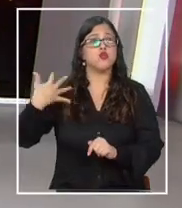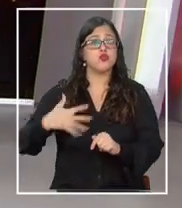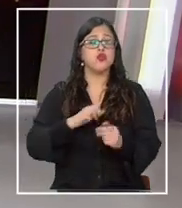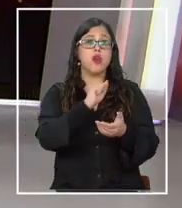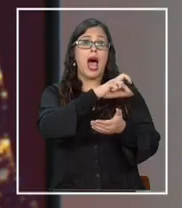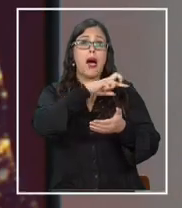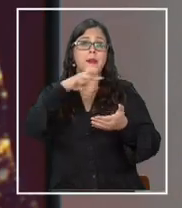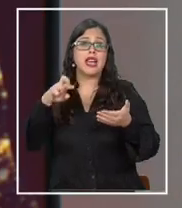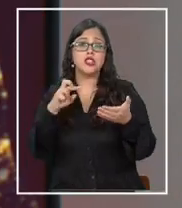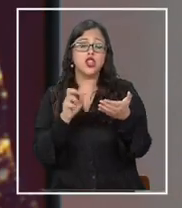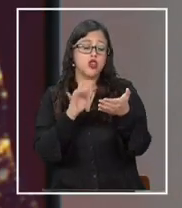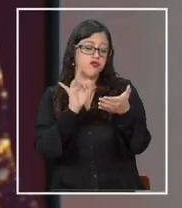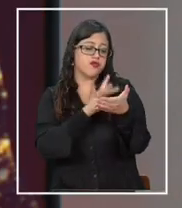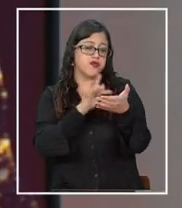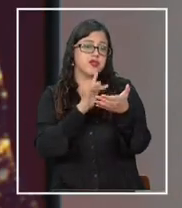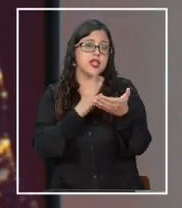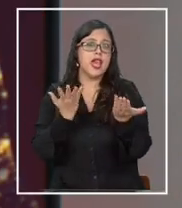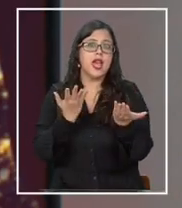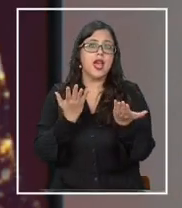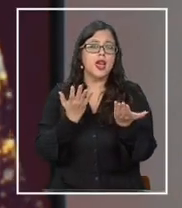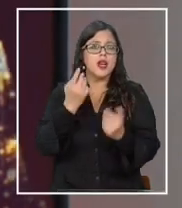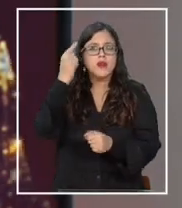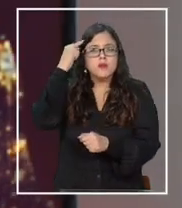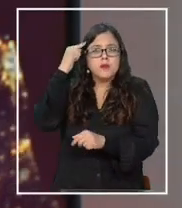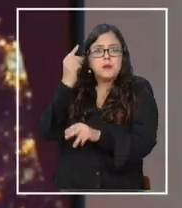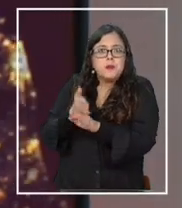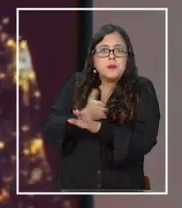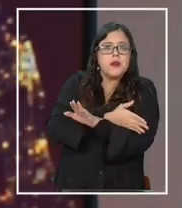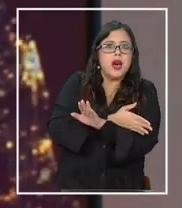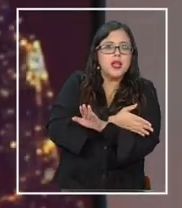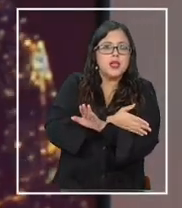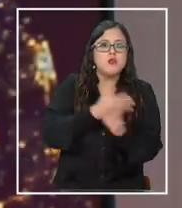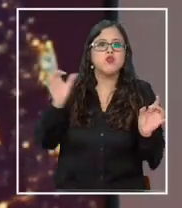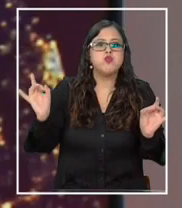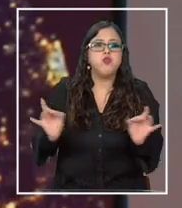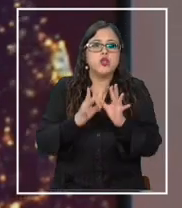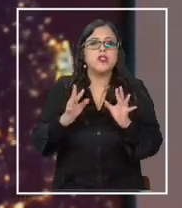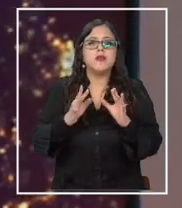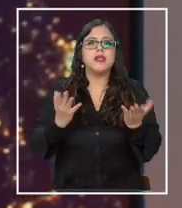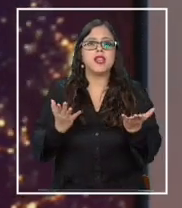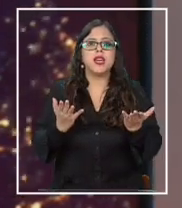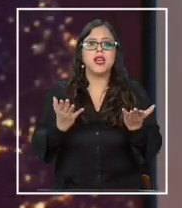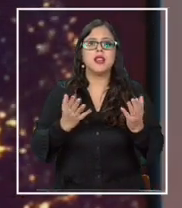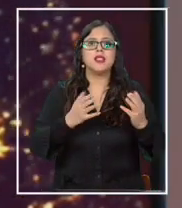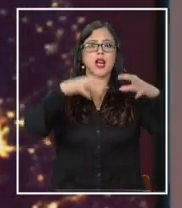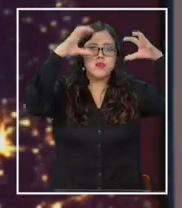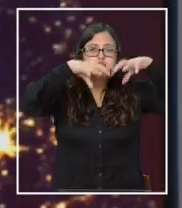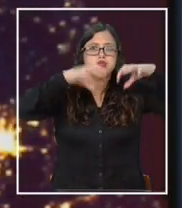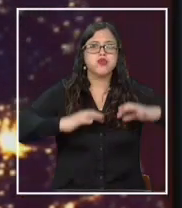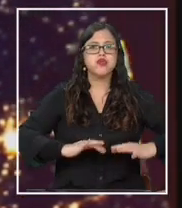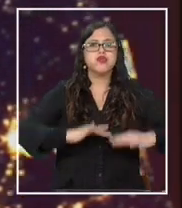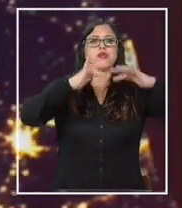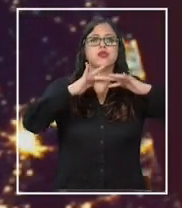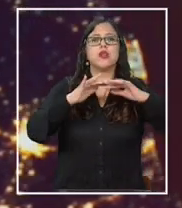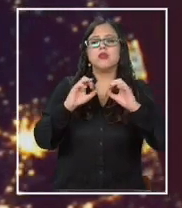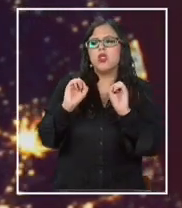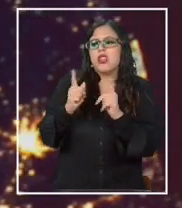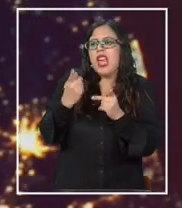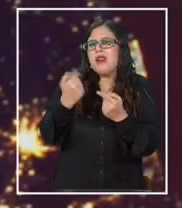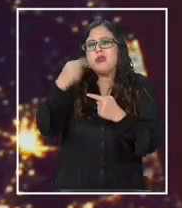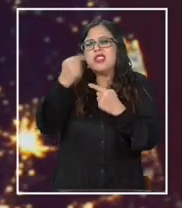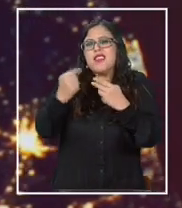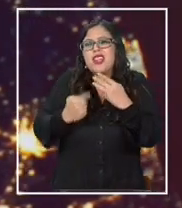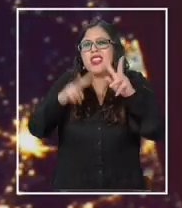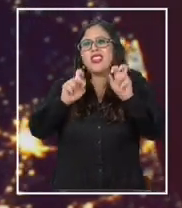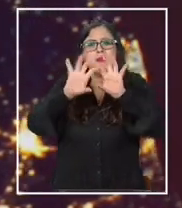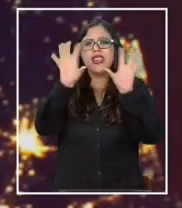aplicación que busca anticiparse ante la posibilidad de que ocurra una inundación. Ya alguien podría decir inundaciones, pero sí hay tantas cosas